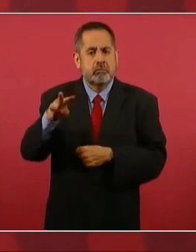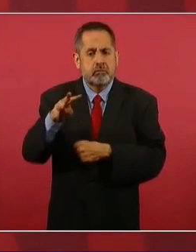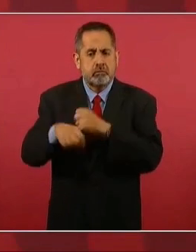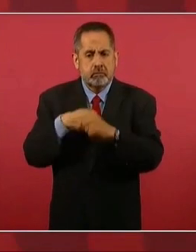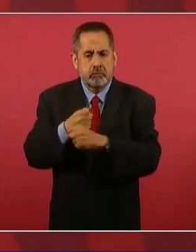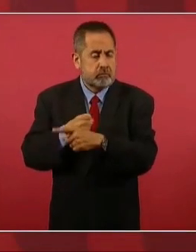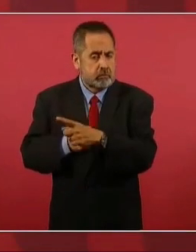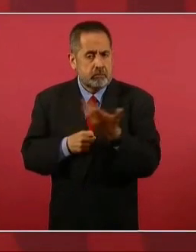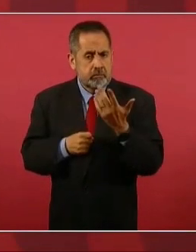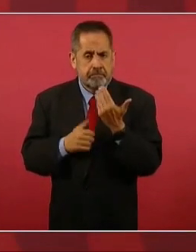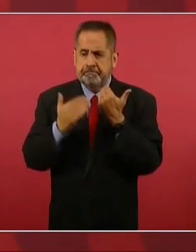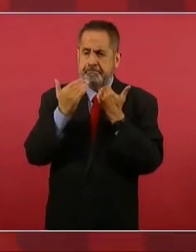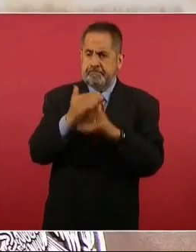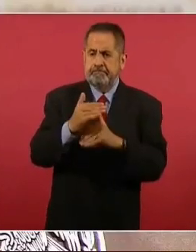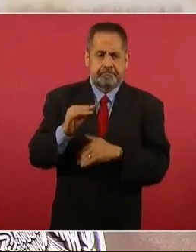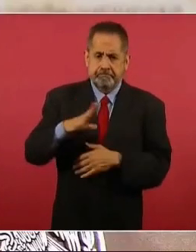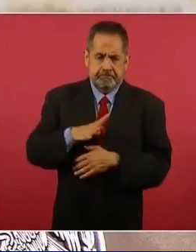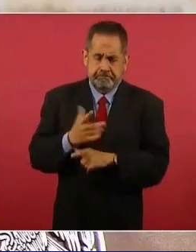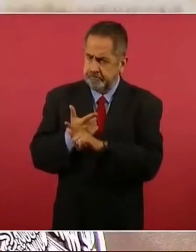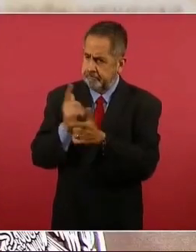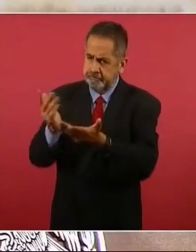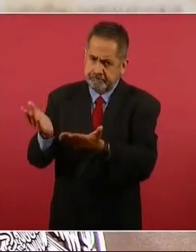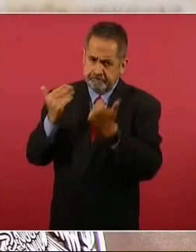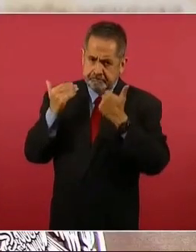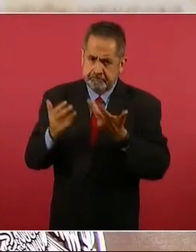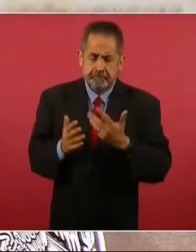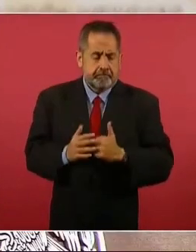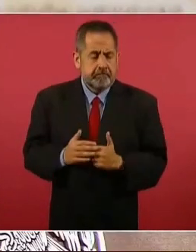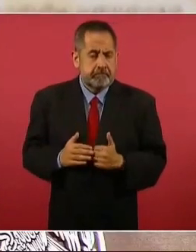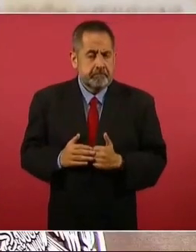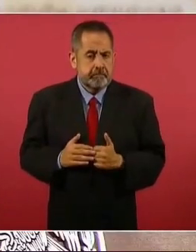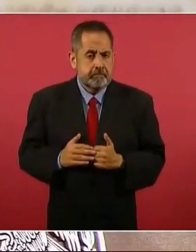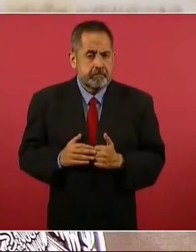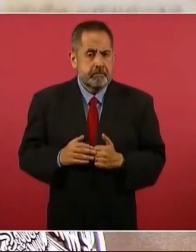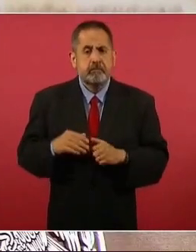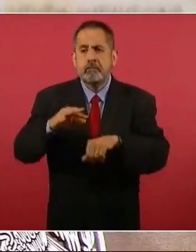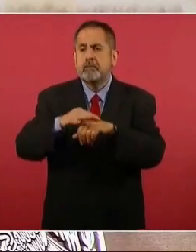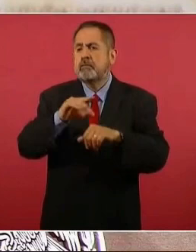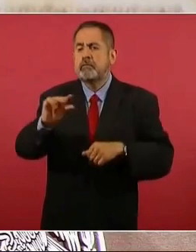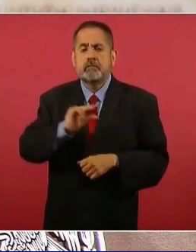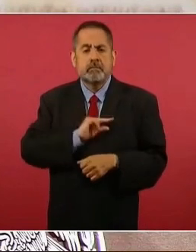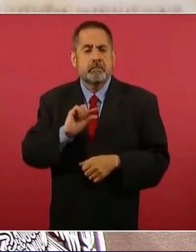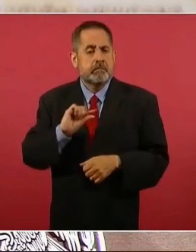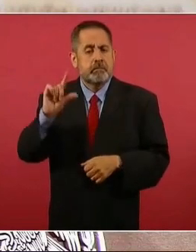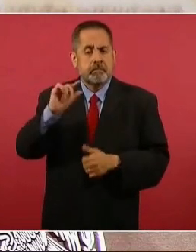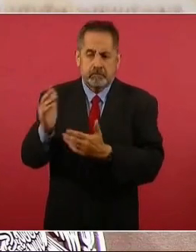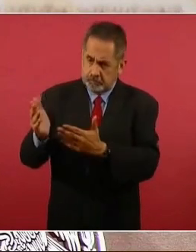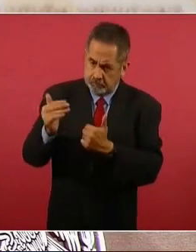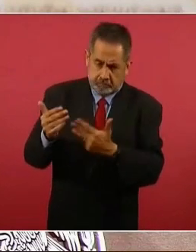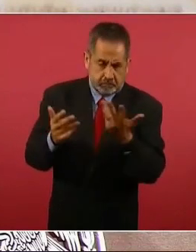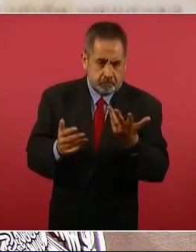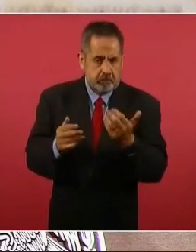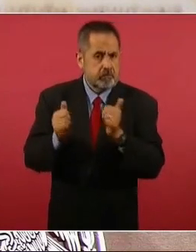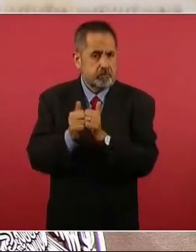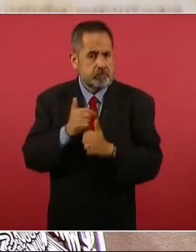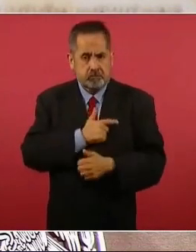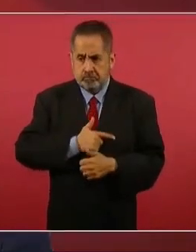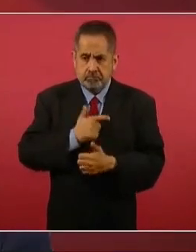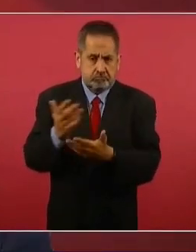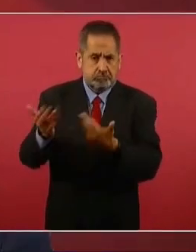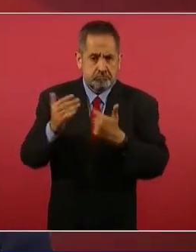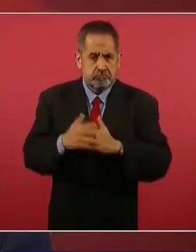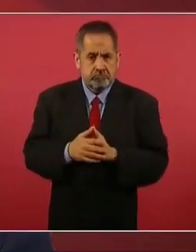restringe esta convocatoria en caso de médicos especialistas. Entonces, con todo gusto,